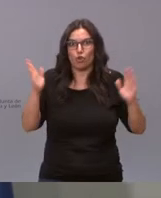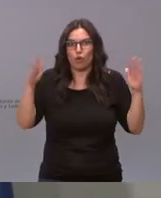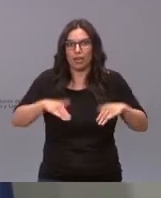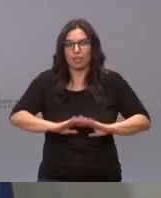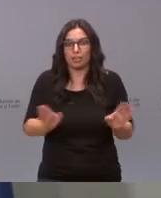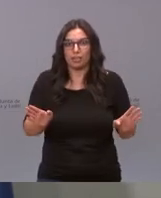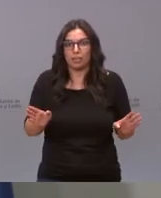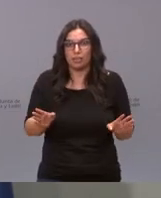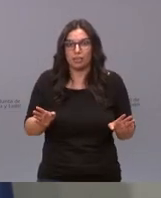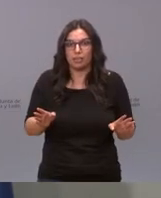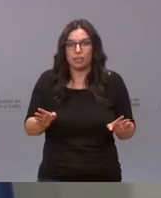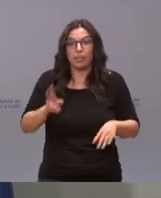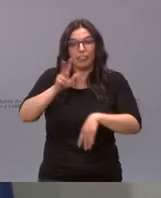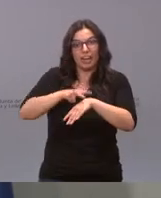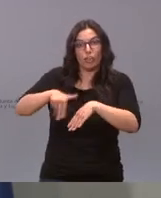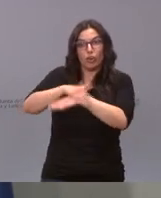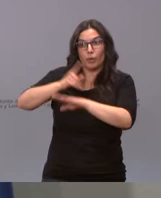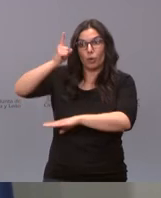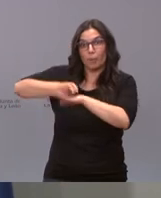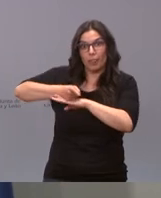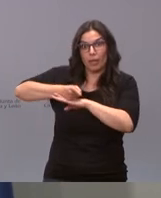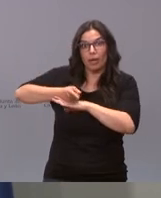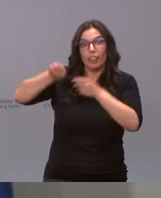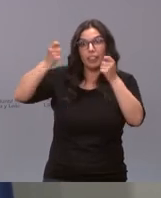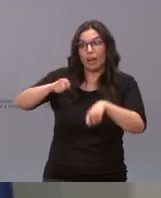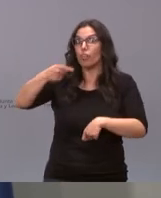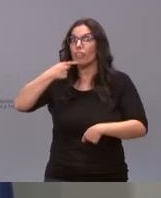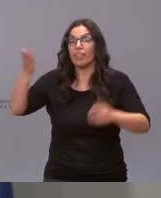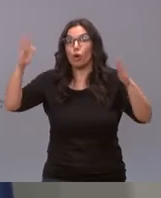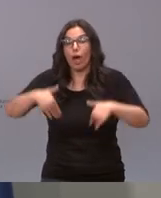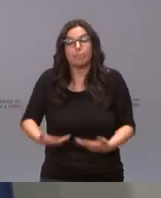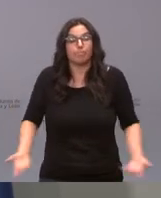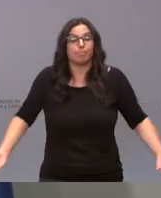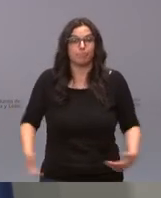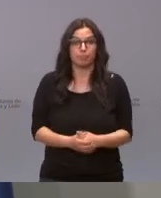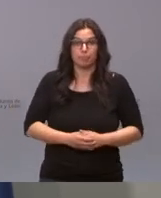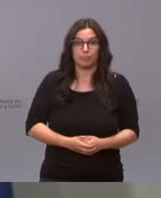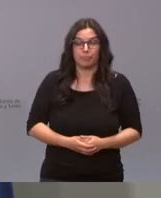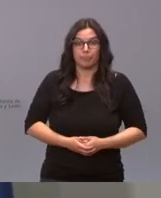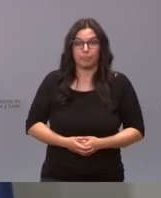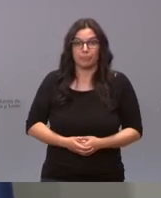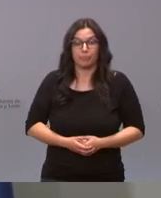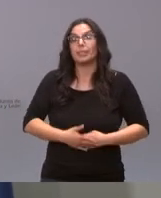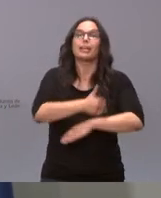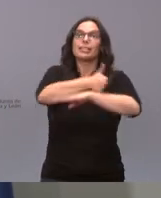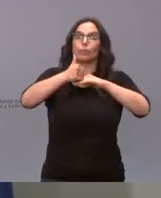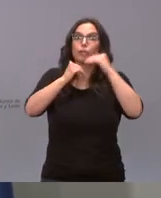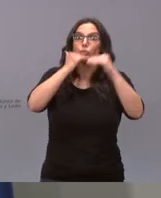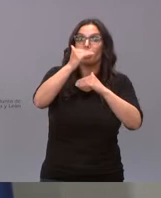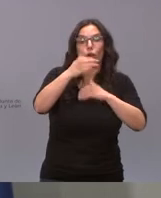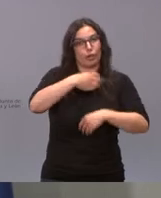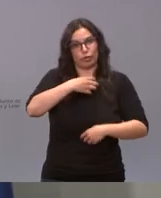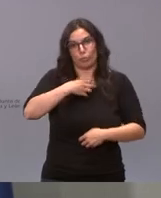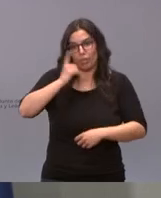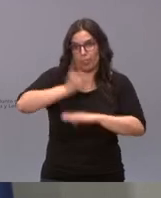mantener el confinamiento? el delegado del gobierno ¿qué opina el delegado del gobierno? que no hay confinamiento ¿qué opina los tribunales superiores? que no